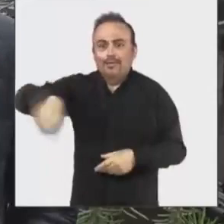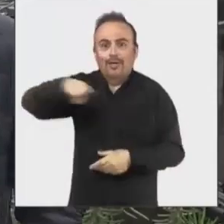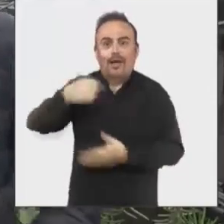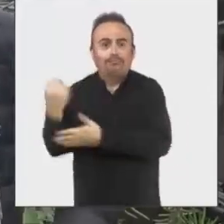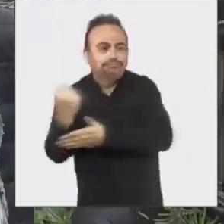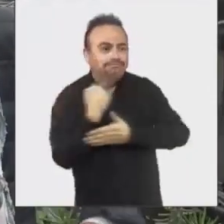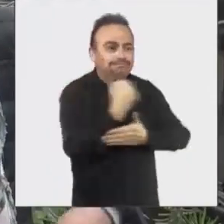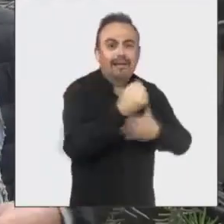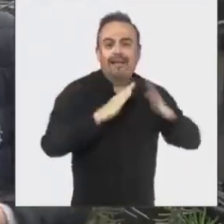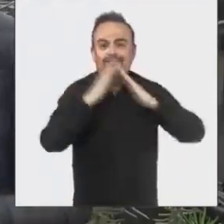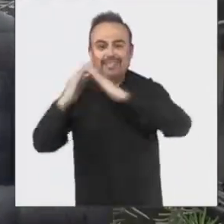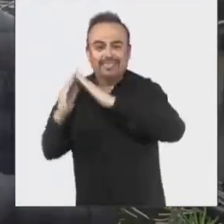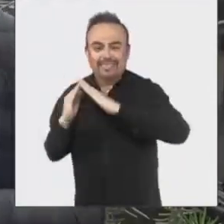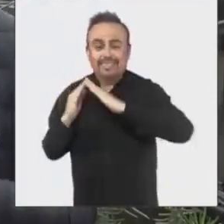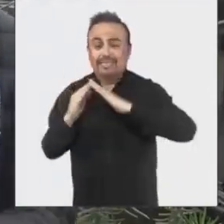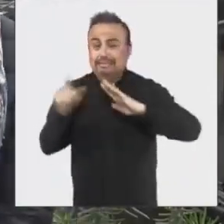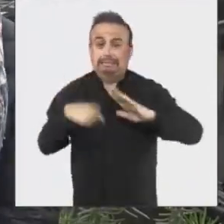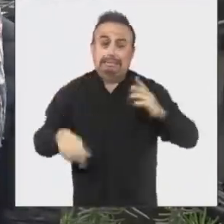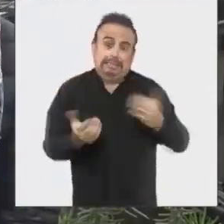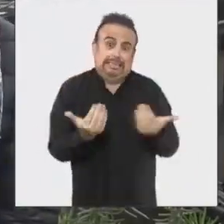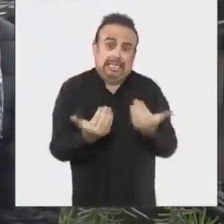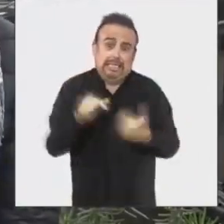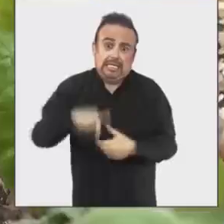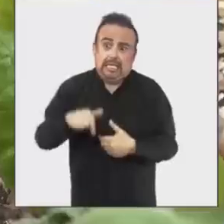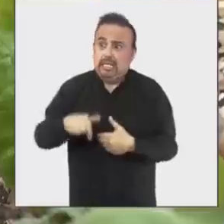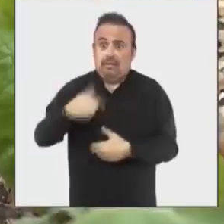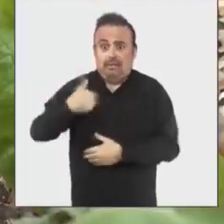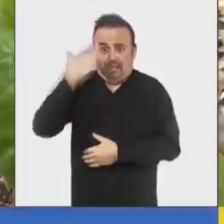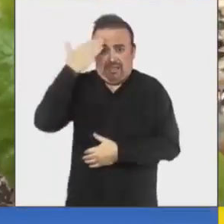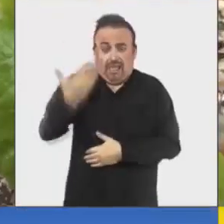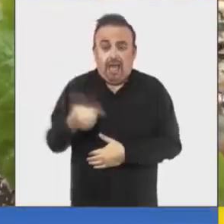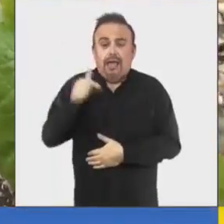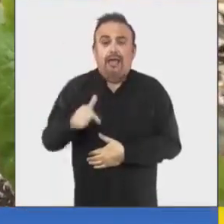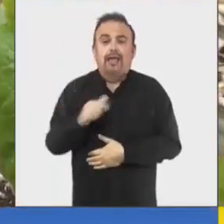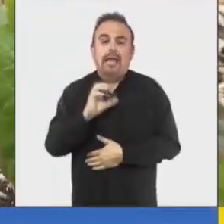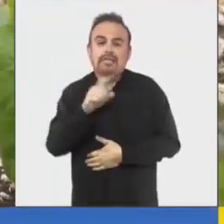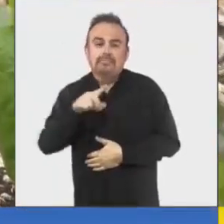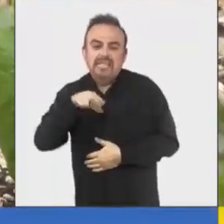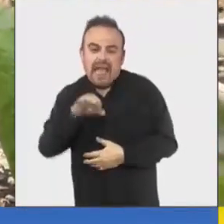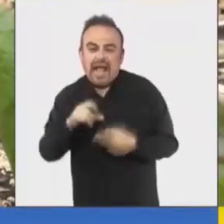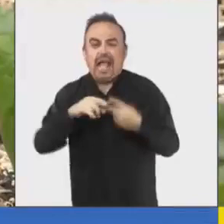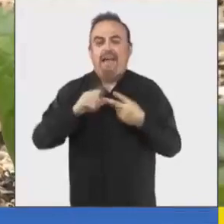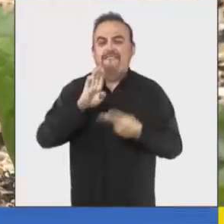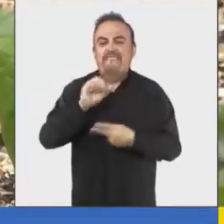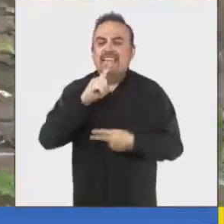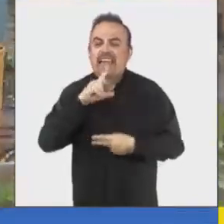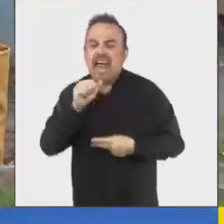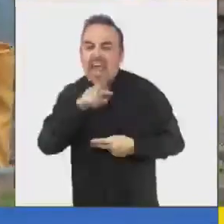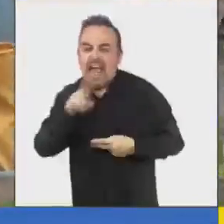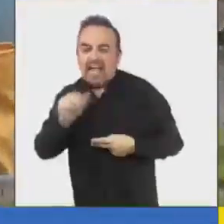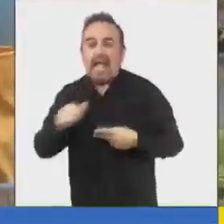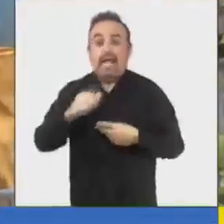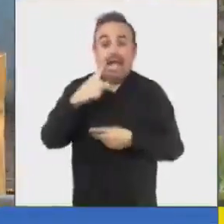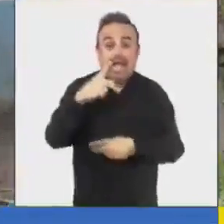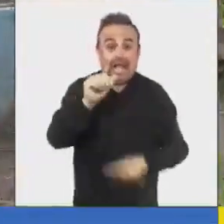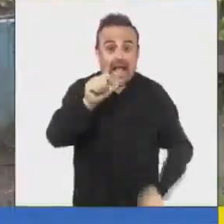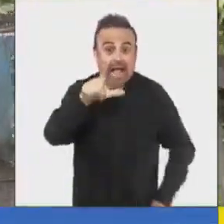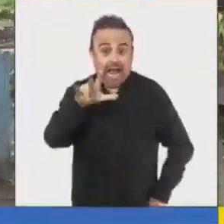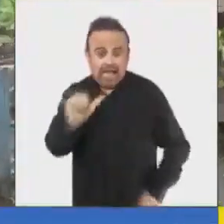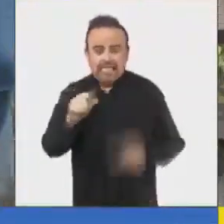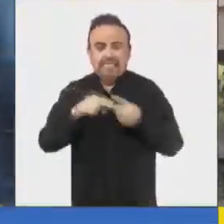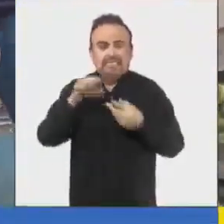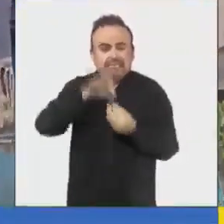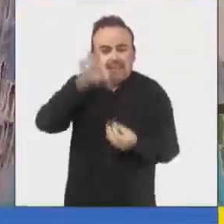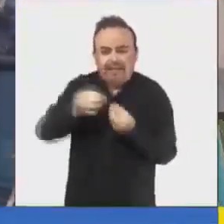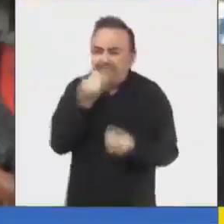entre los vecinos tan necesaria en días como hoy. Espinaca, betarraga, ajos, cale, cilantro, cibulet,